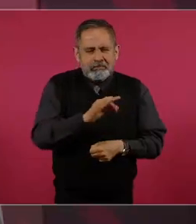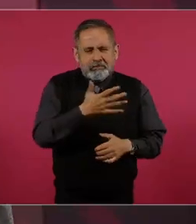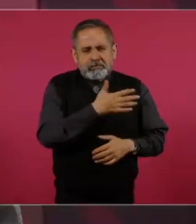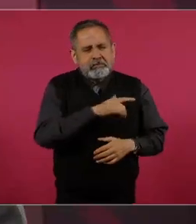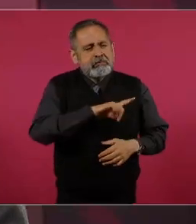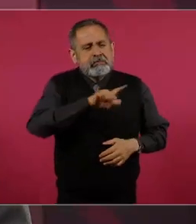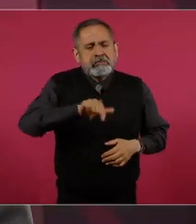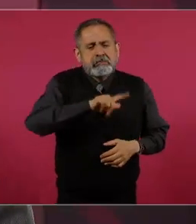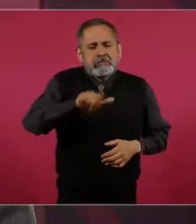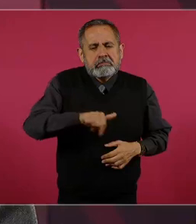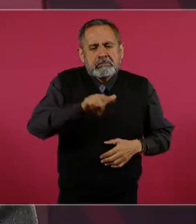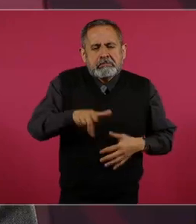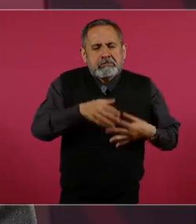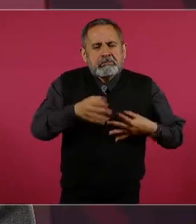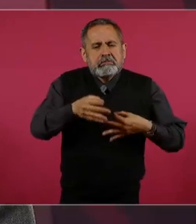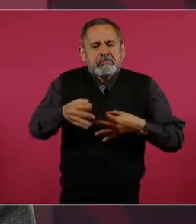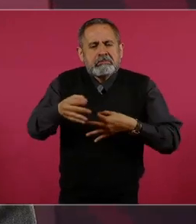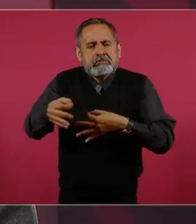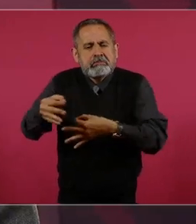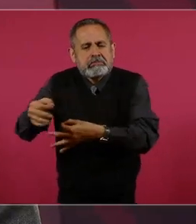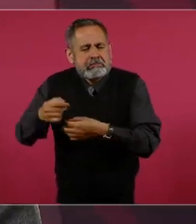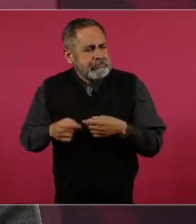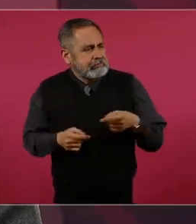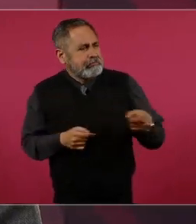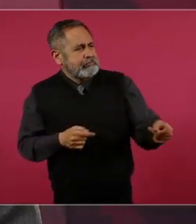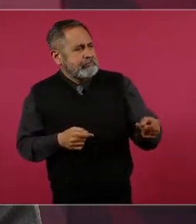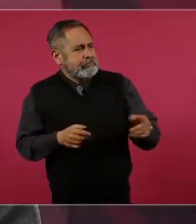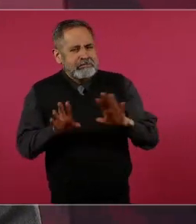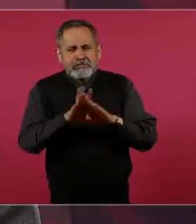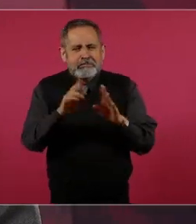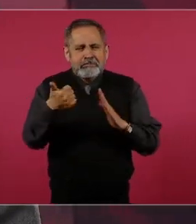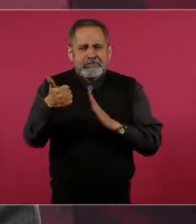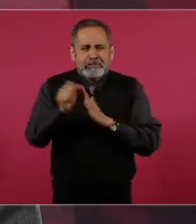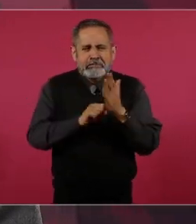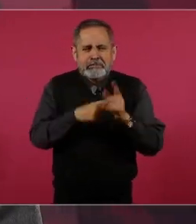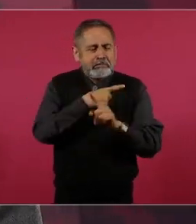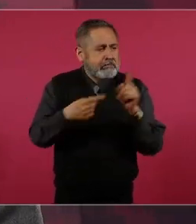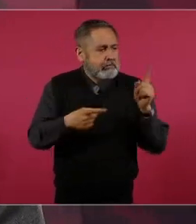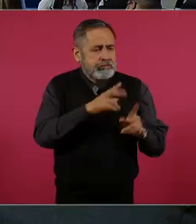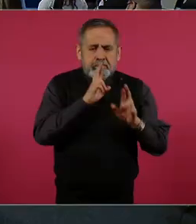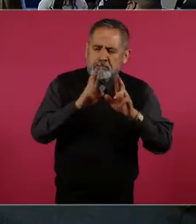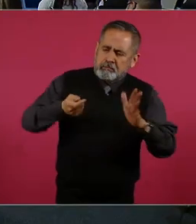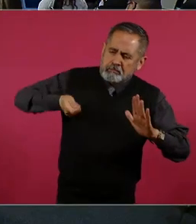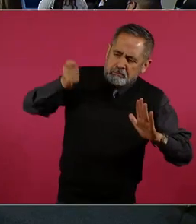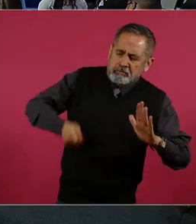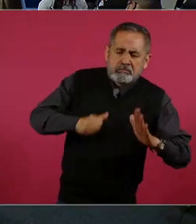en promedio casi medio año y no resuelven